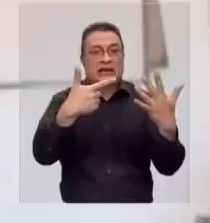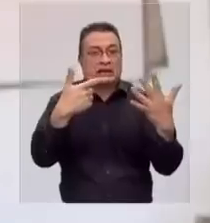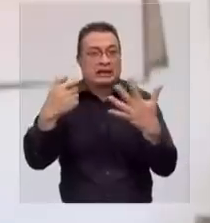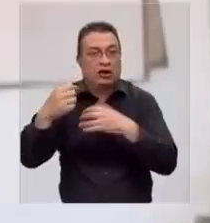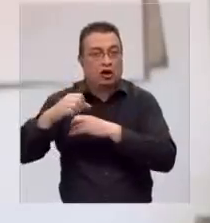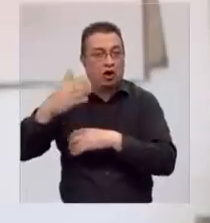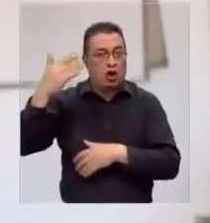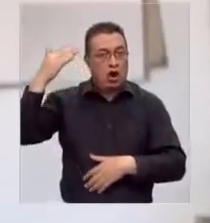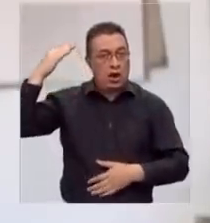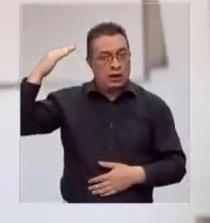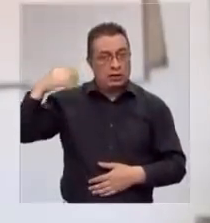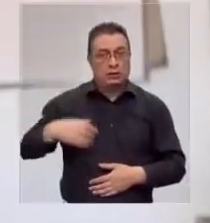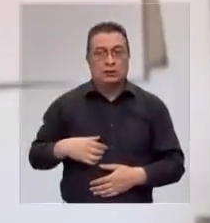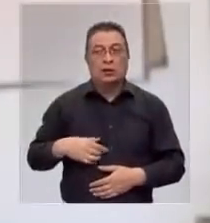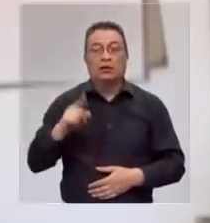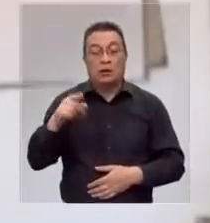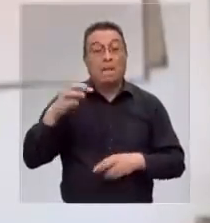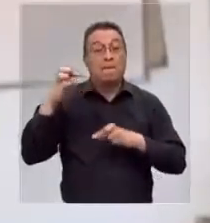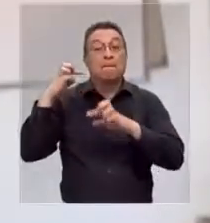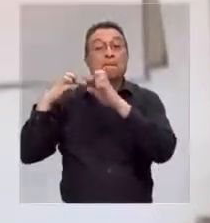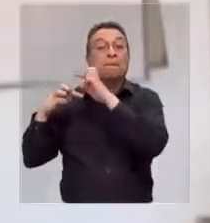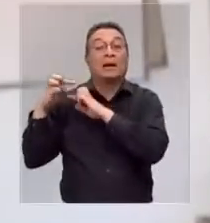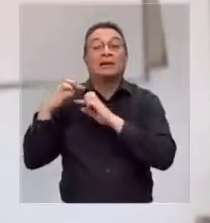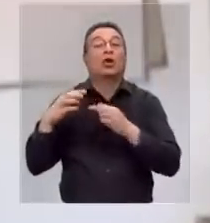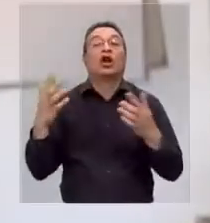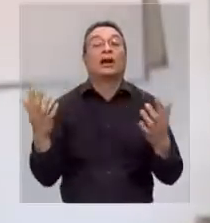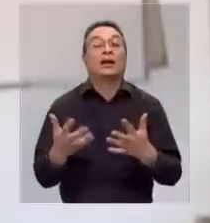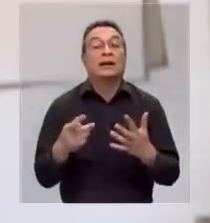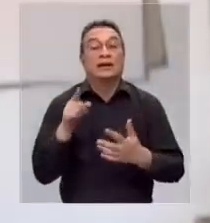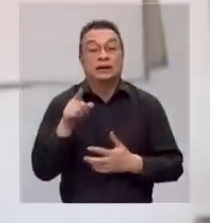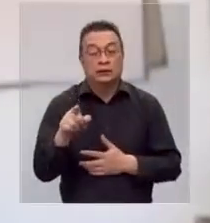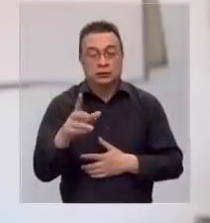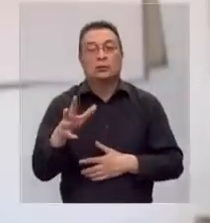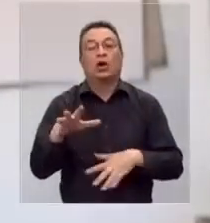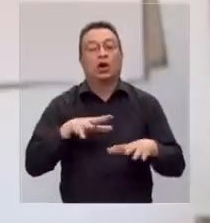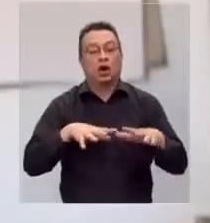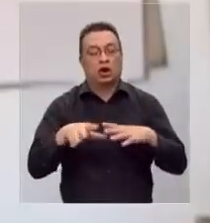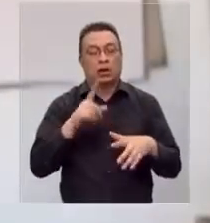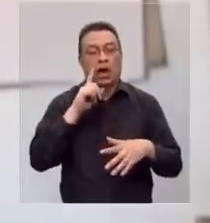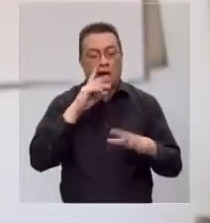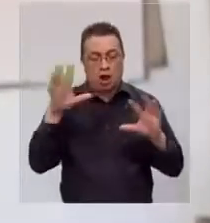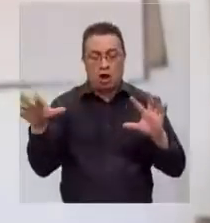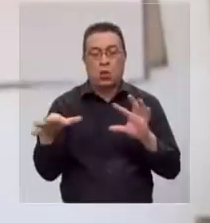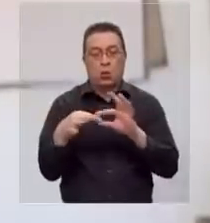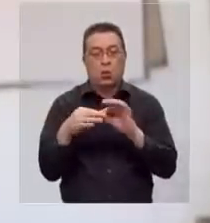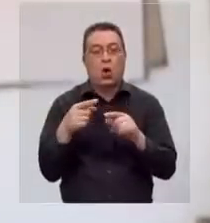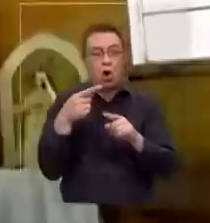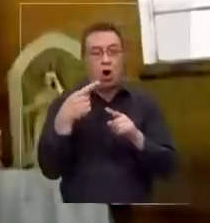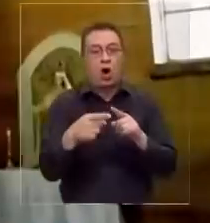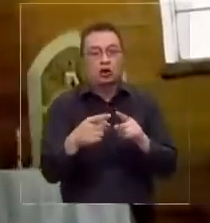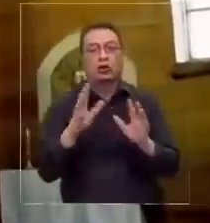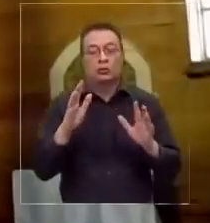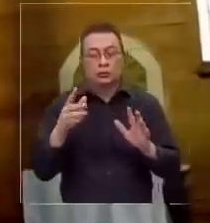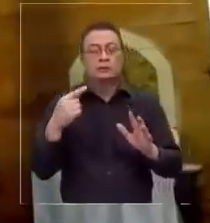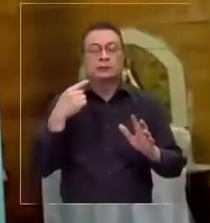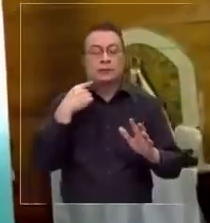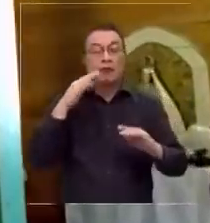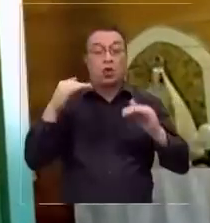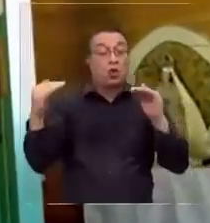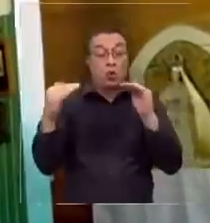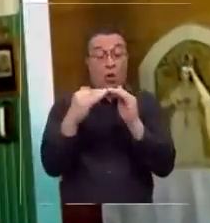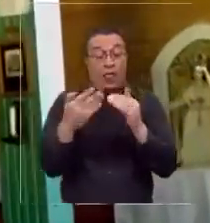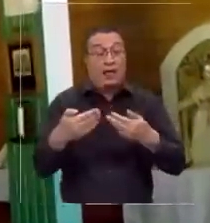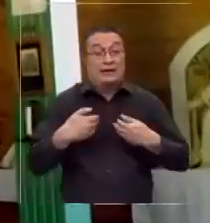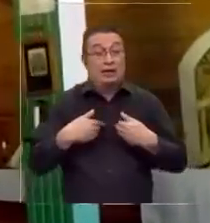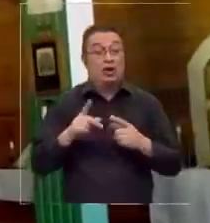Cuando tú hablas de patrimonio, en el fondo estás diciendo que es un elemento que tú tienes en común con otro, a pesar de que quizás no sea igual